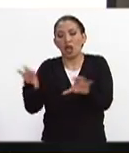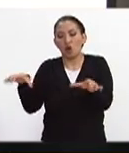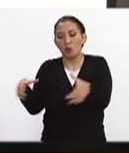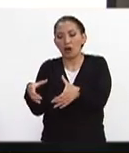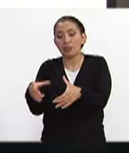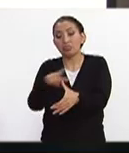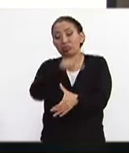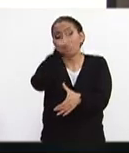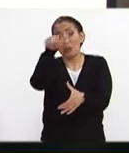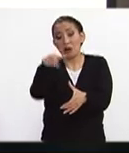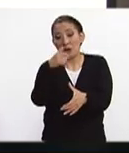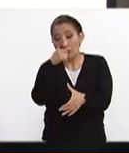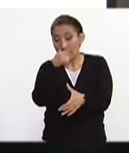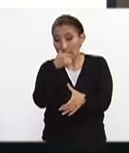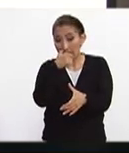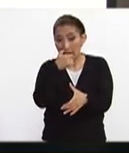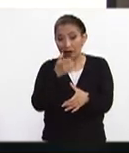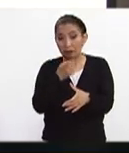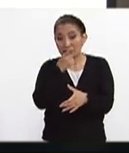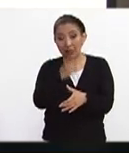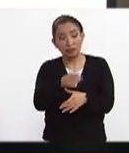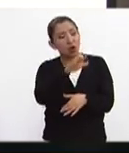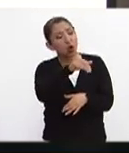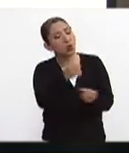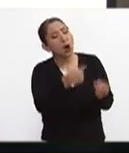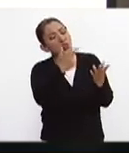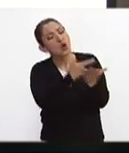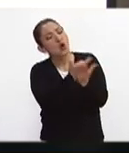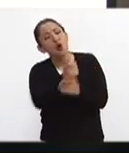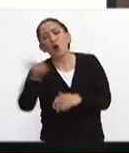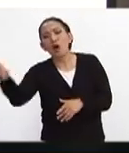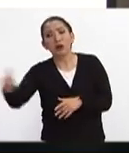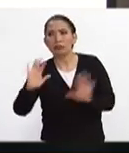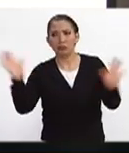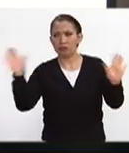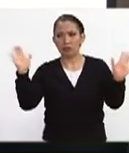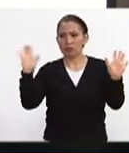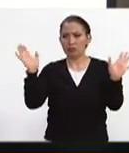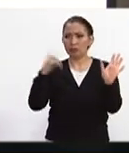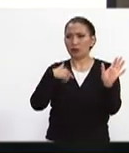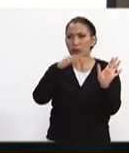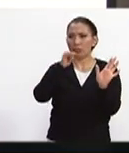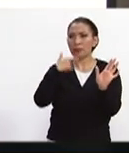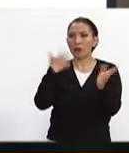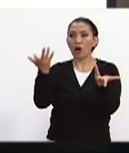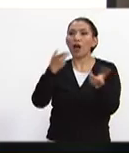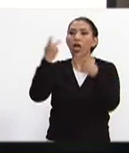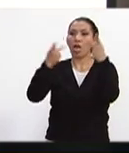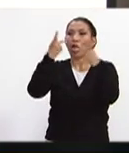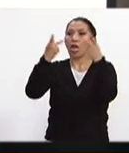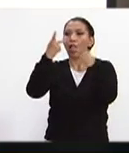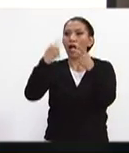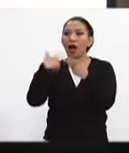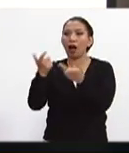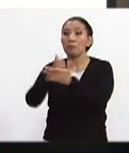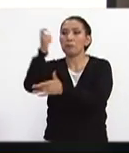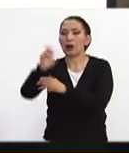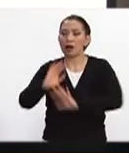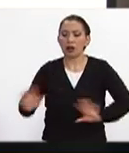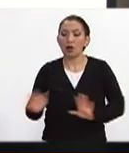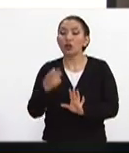ya después ahorita me decían oye cuánto me costará le dije no podemos entrar en ese tipo de cosas